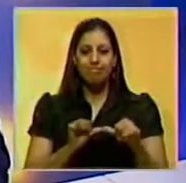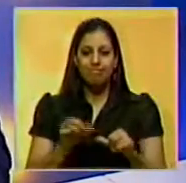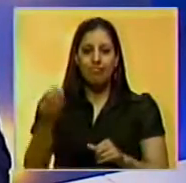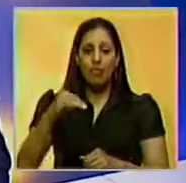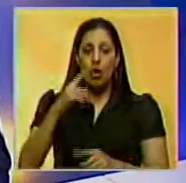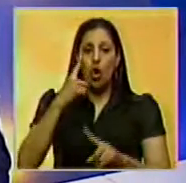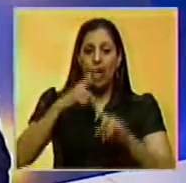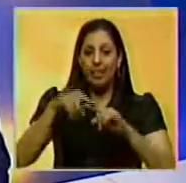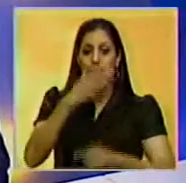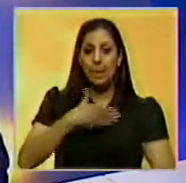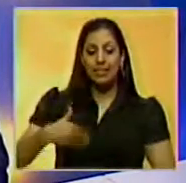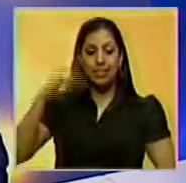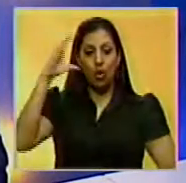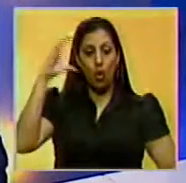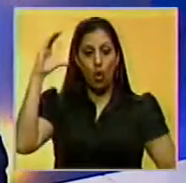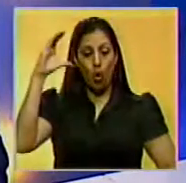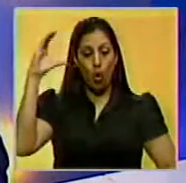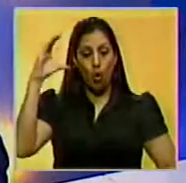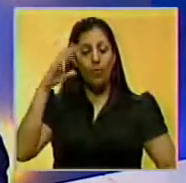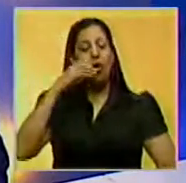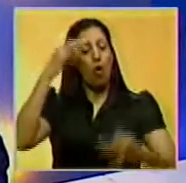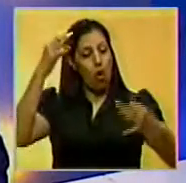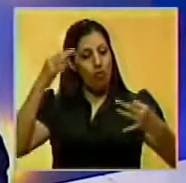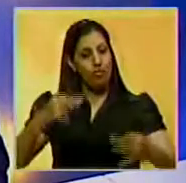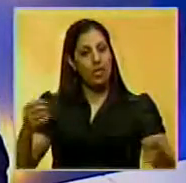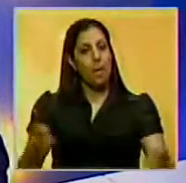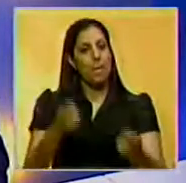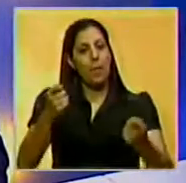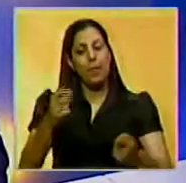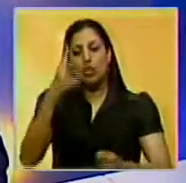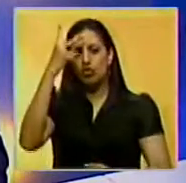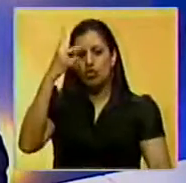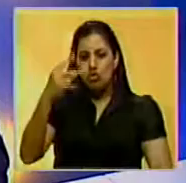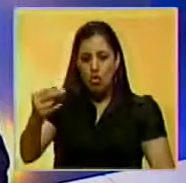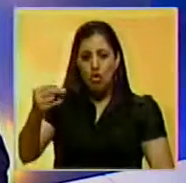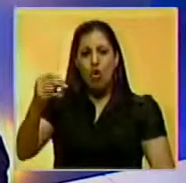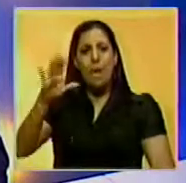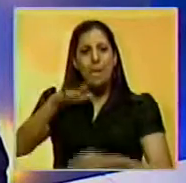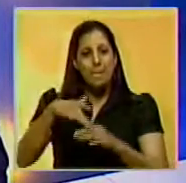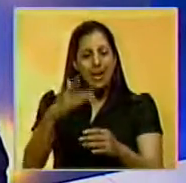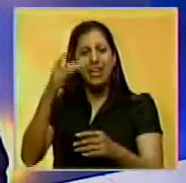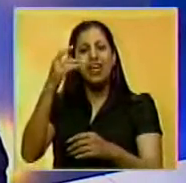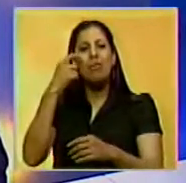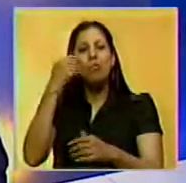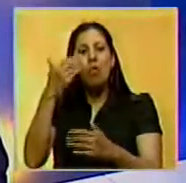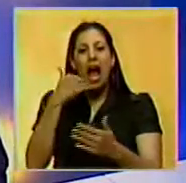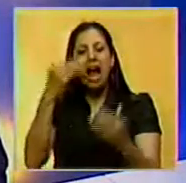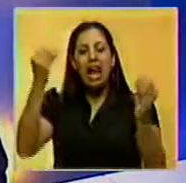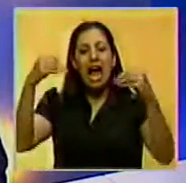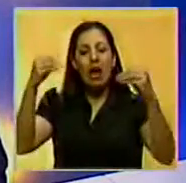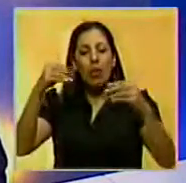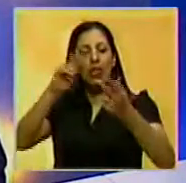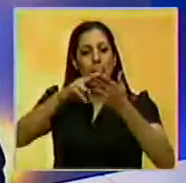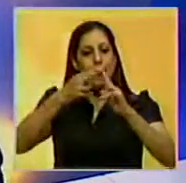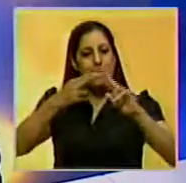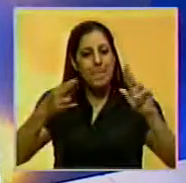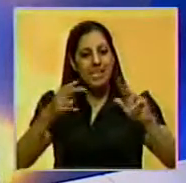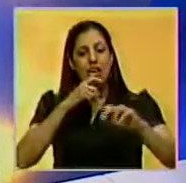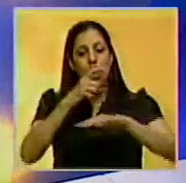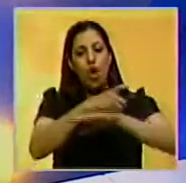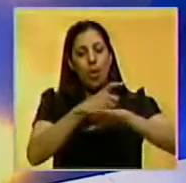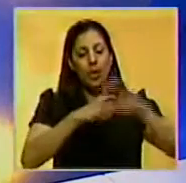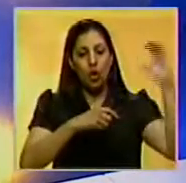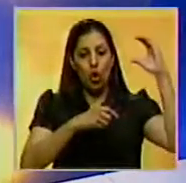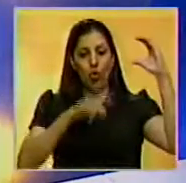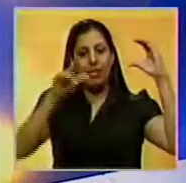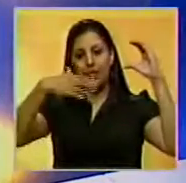El ex presidente de Colombia, Álvaro Uribe, oficializó la campaña por el no para el plebiscito que busca refrendar los acuerdos de paz entre el gobierno